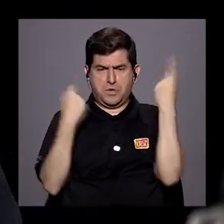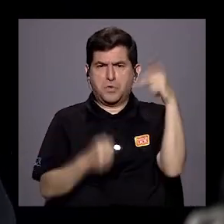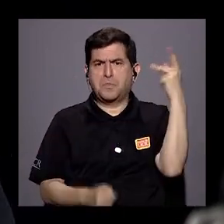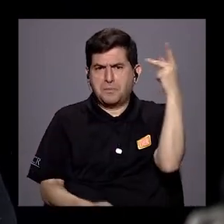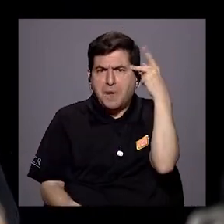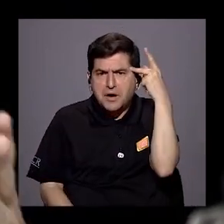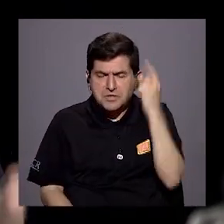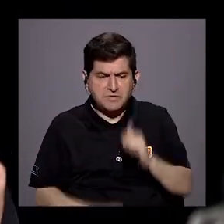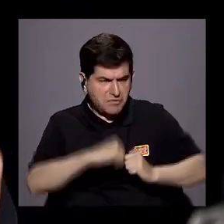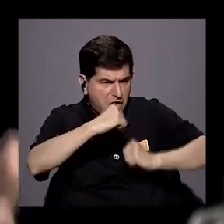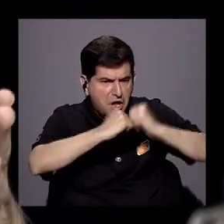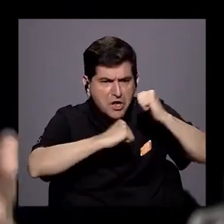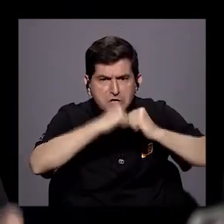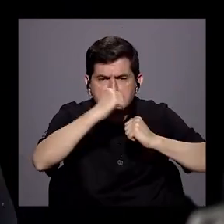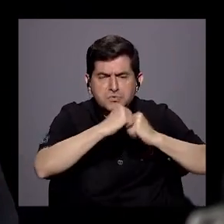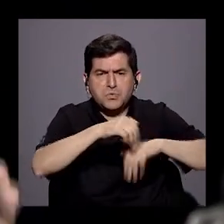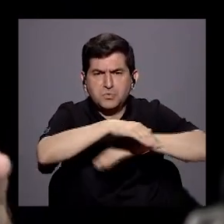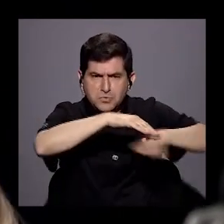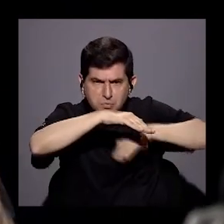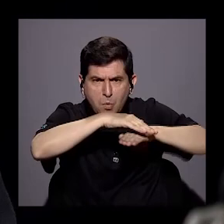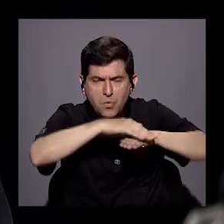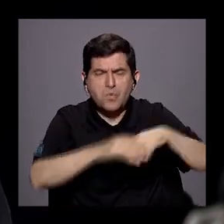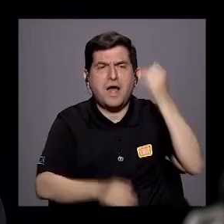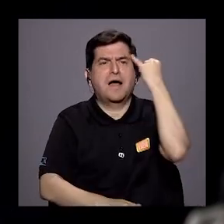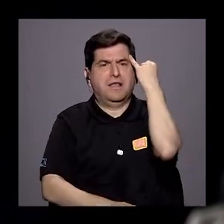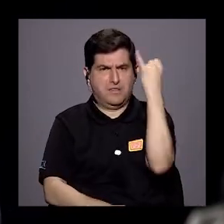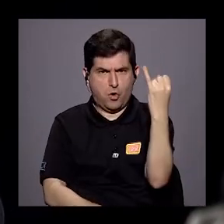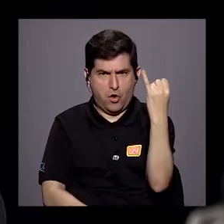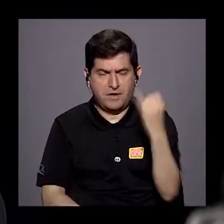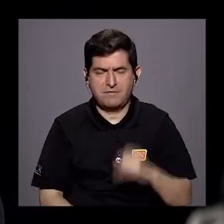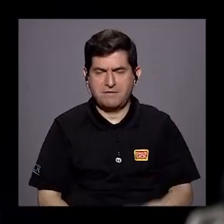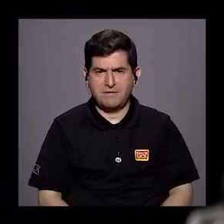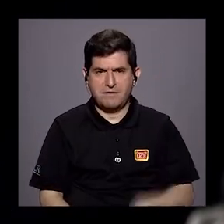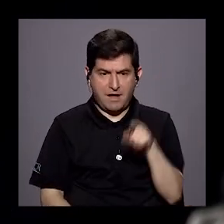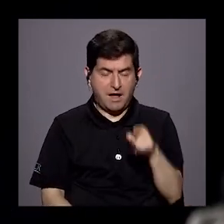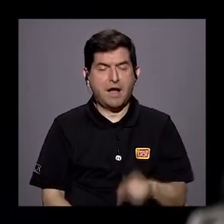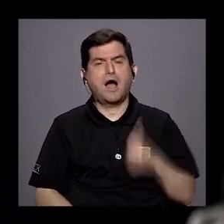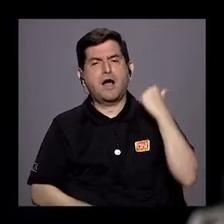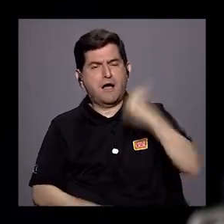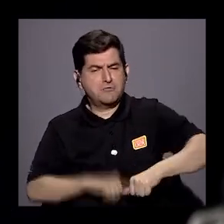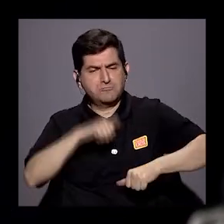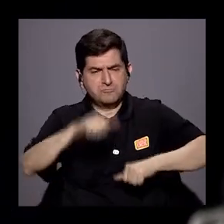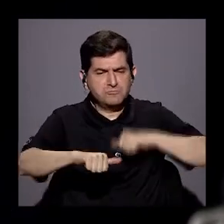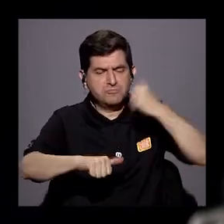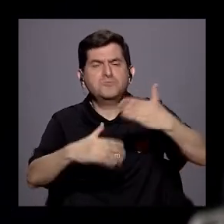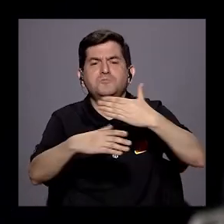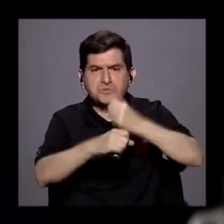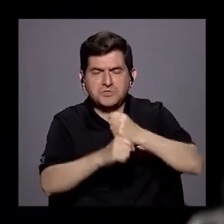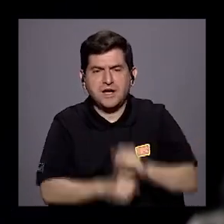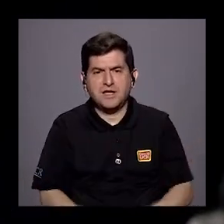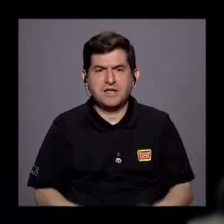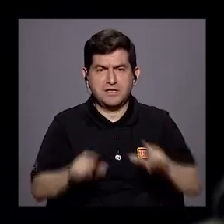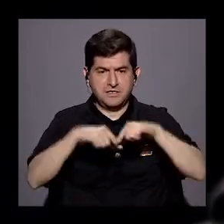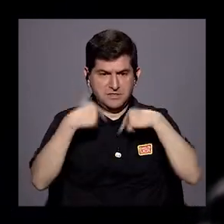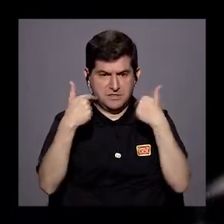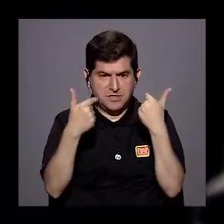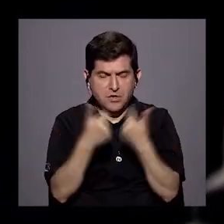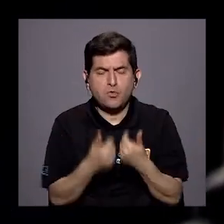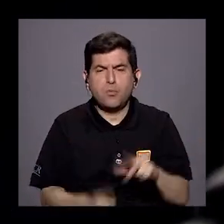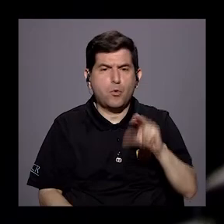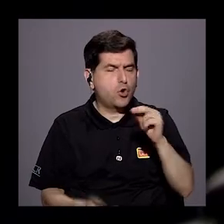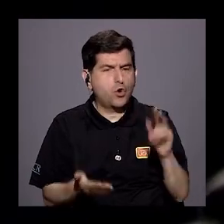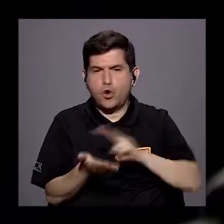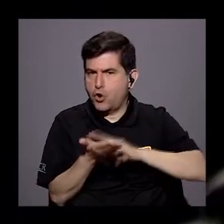políticos se estructuraban sobre la base ideológica, ¿verdad? Que fue la gran lucha que se hizo en el sector no